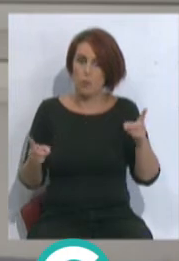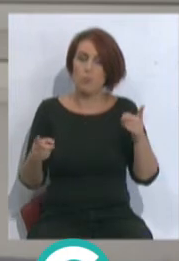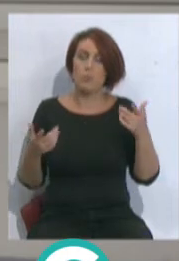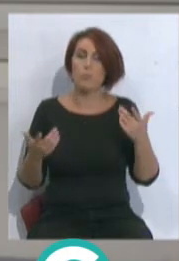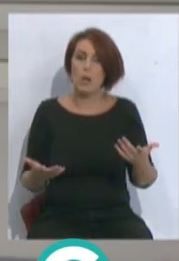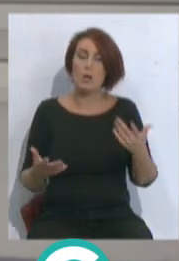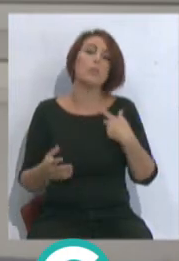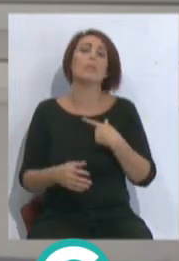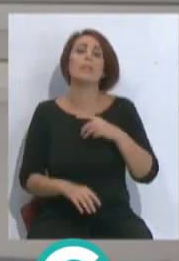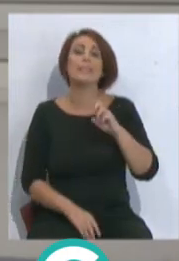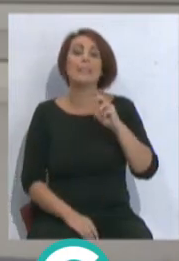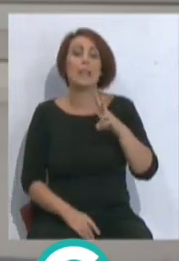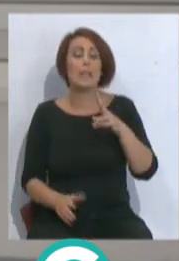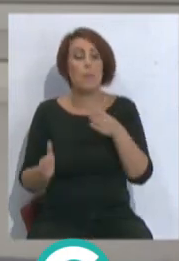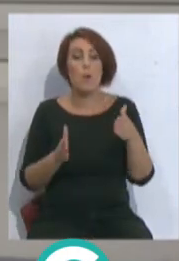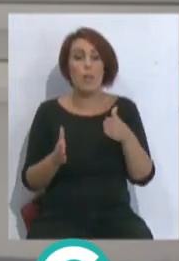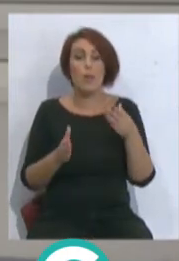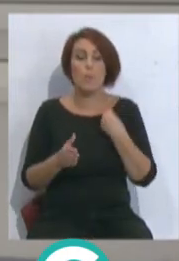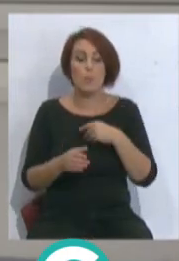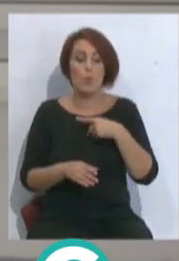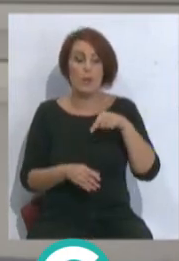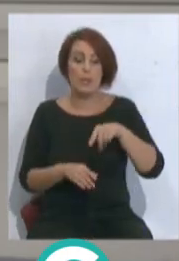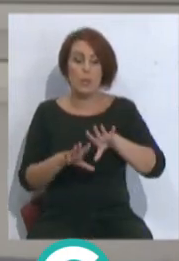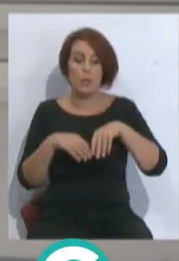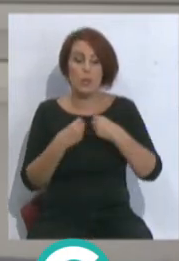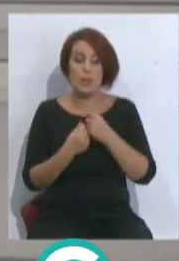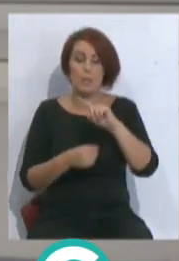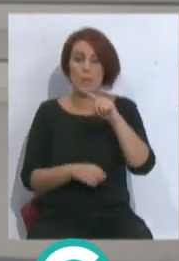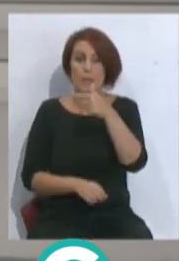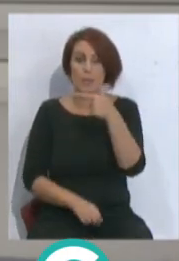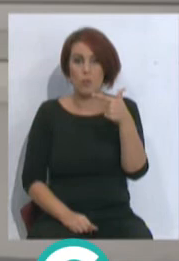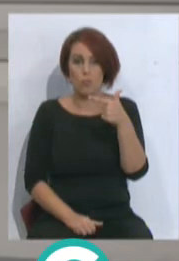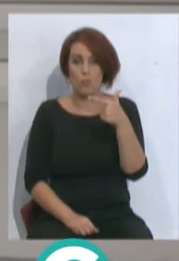Pero claro, de las trece temporadas son creo que con esta, la que está en primera división,